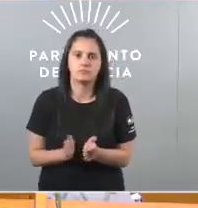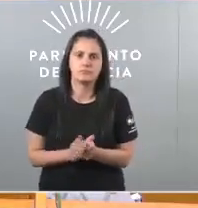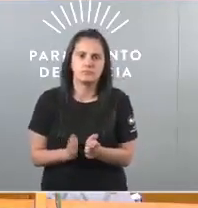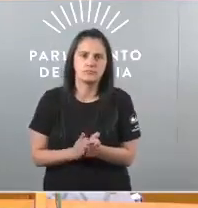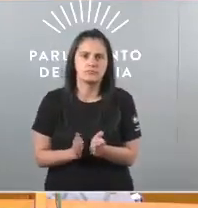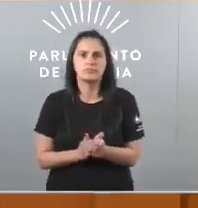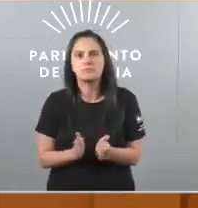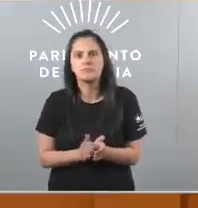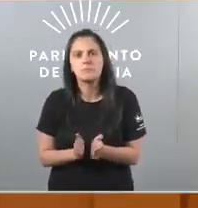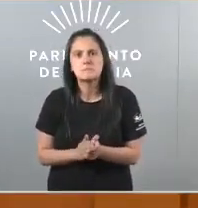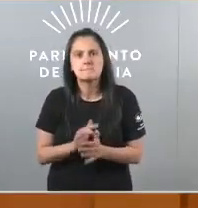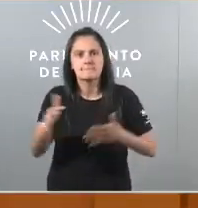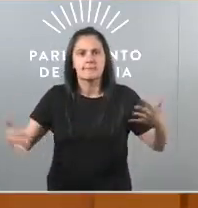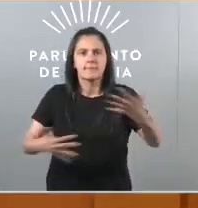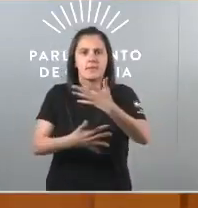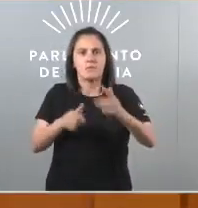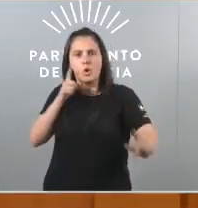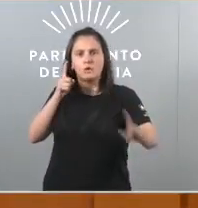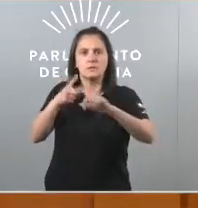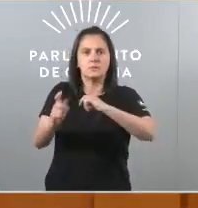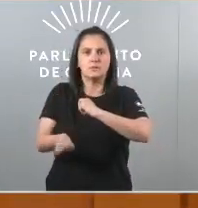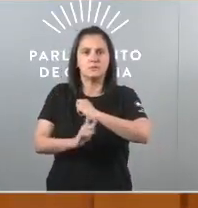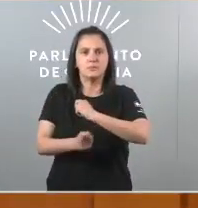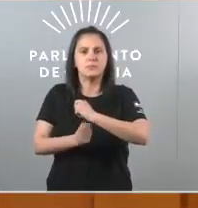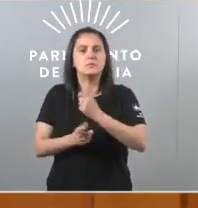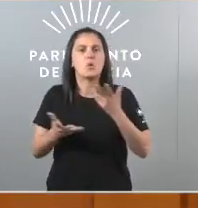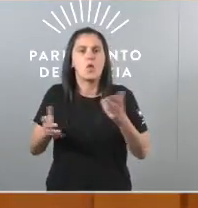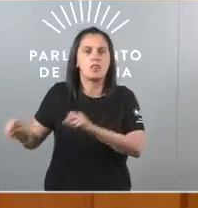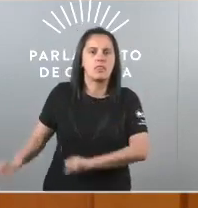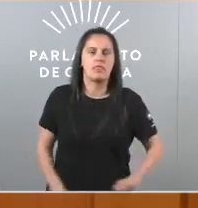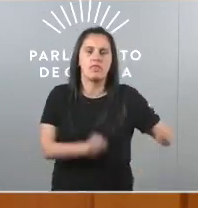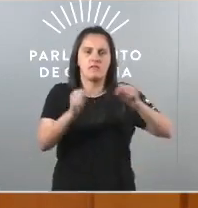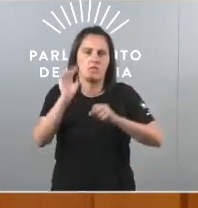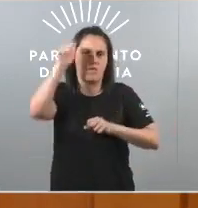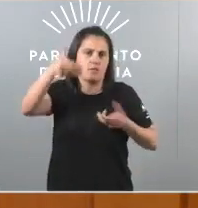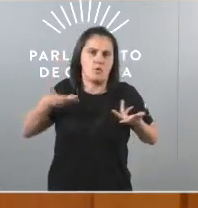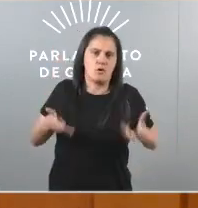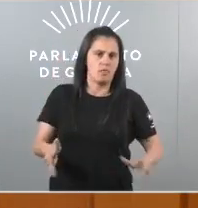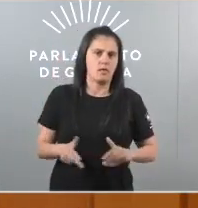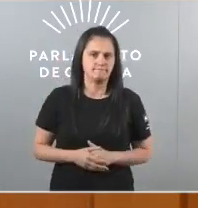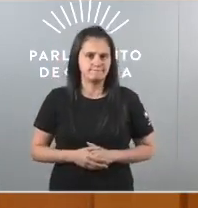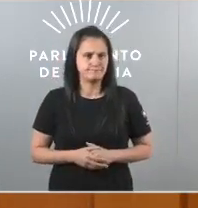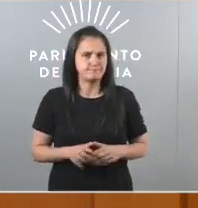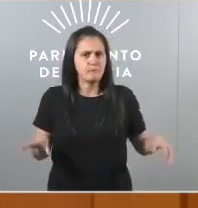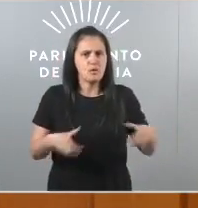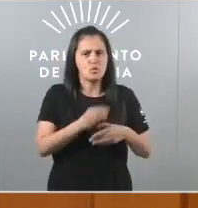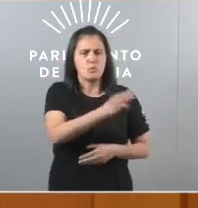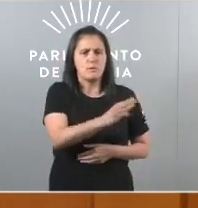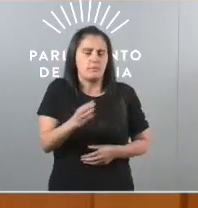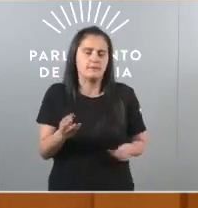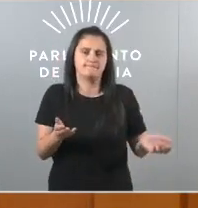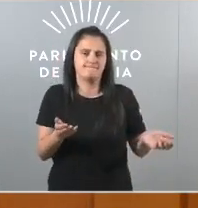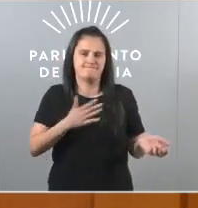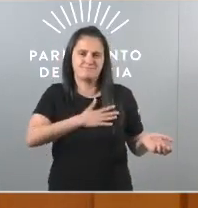O décimo objetivo estratégico é a defensa da democracia O Partido Popular está